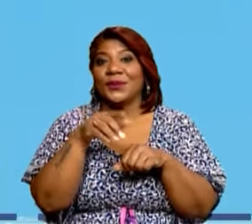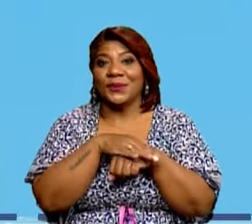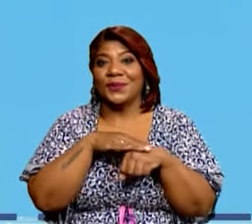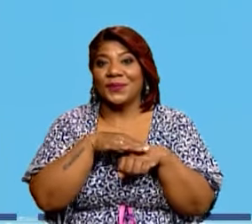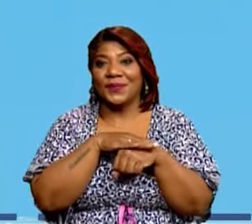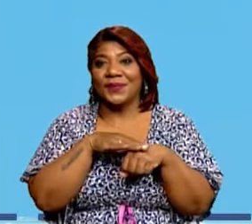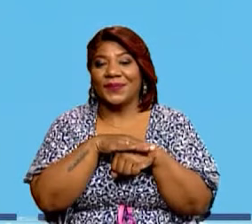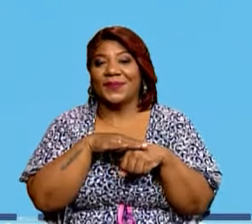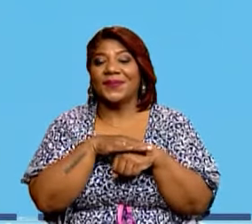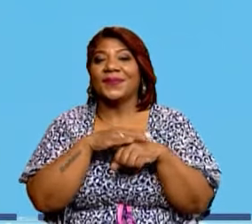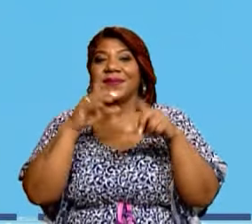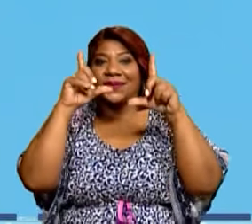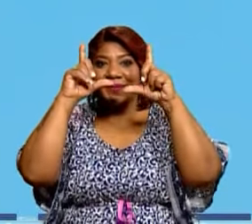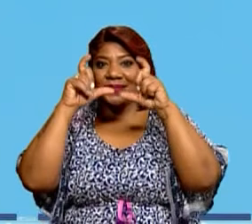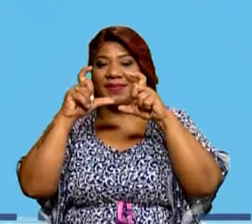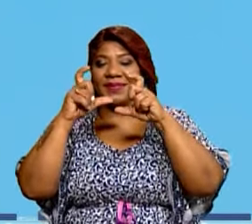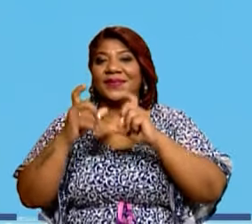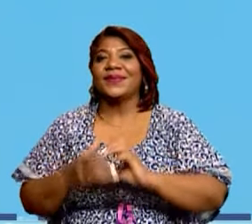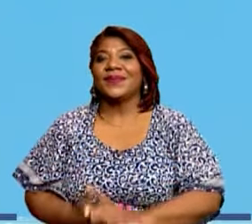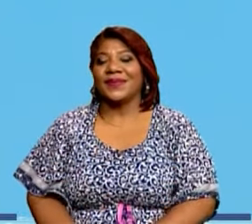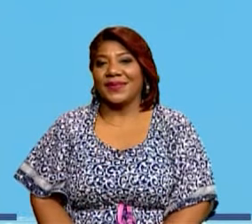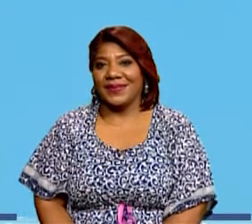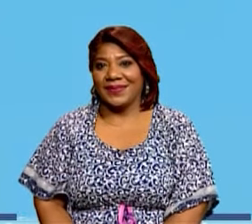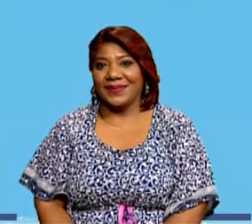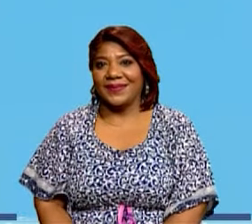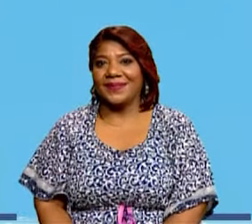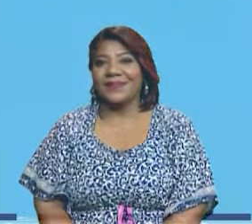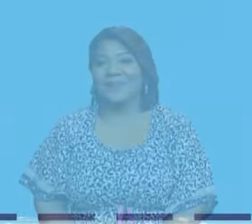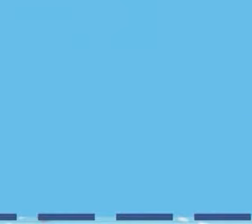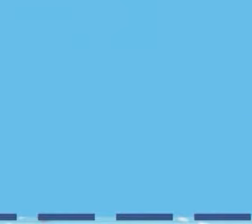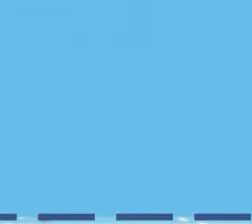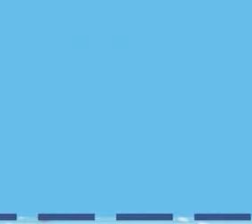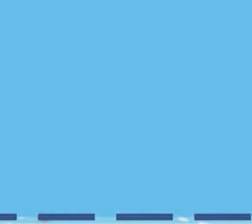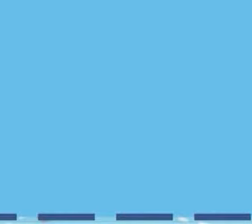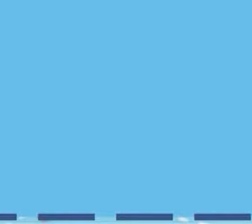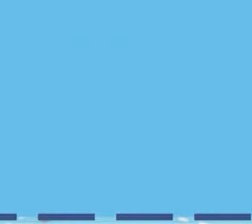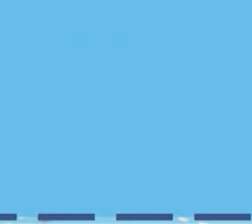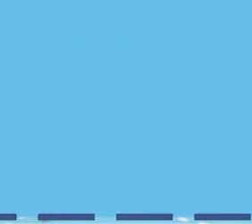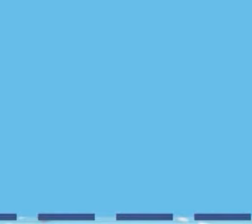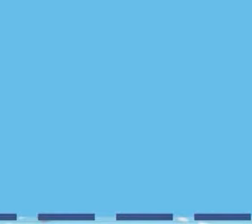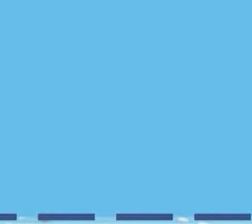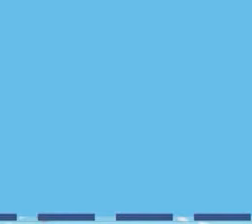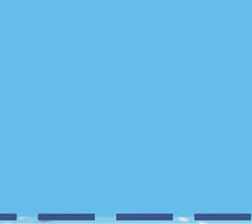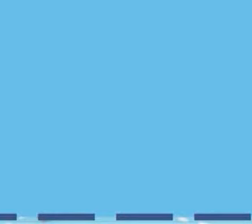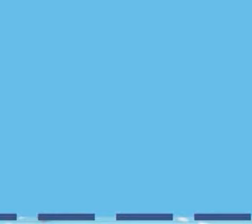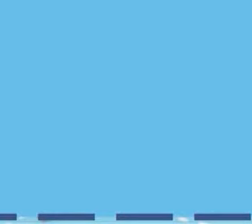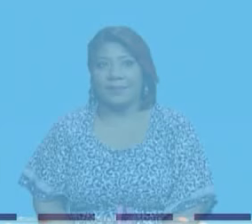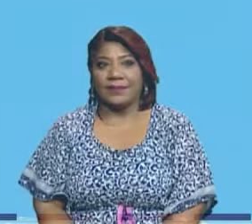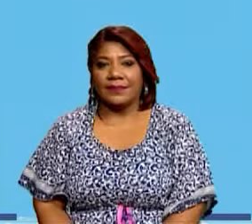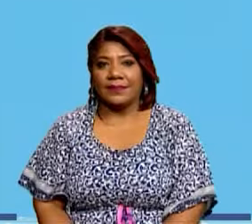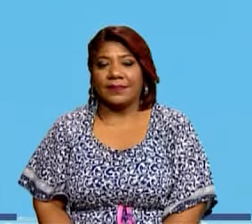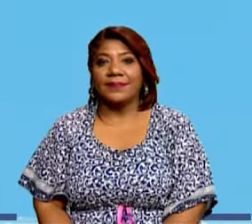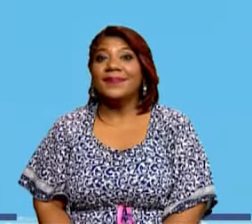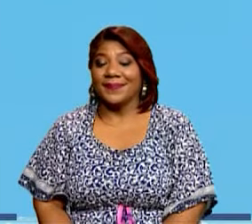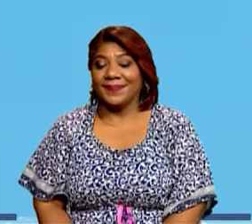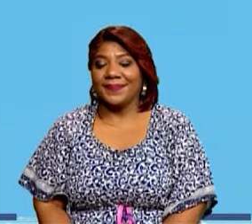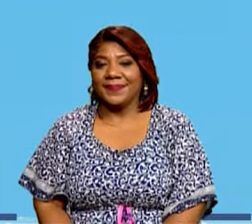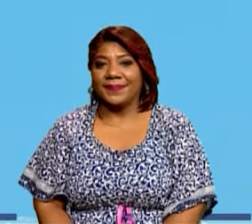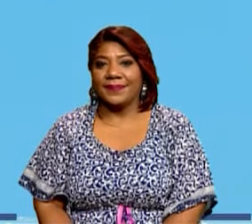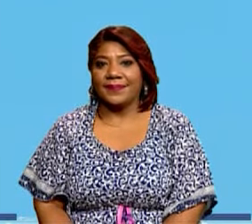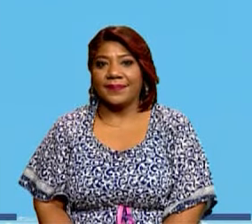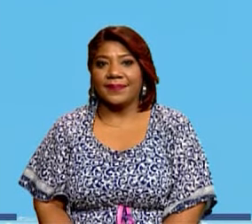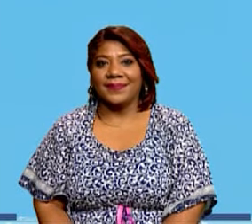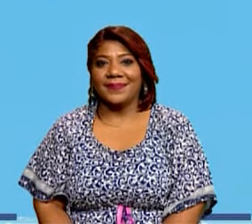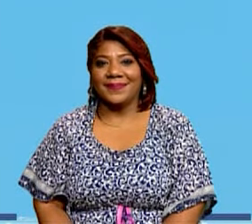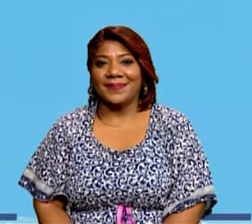captura de pantalla para que lo puedas realizar en casa con apoyo también de tus padres y que todos puedan participar en esta actividad o en esta prueba.